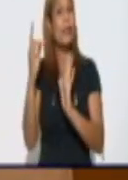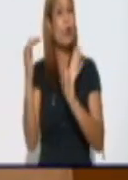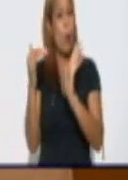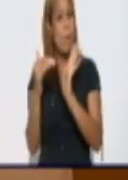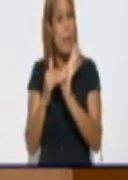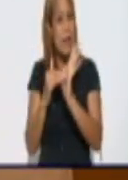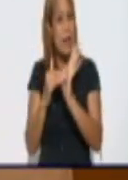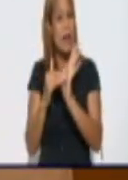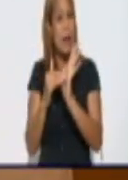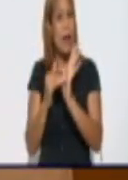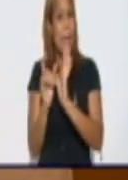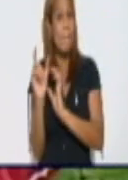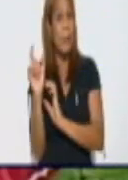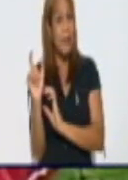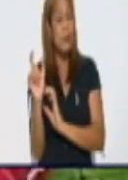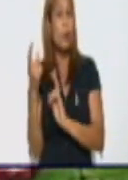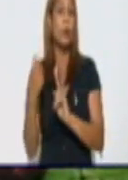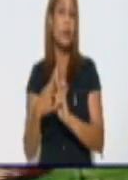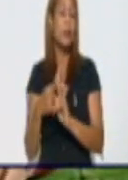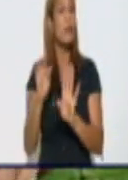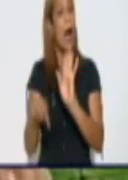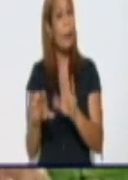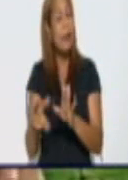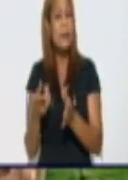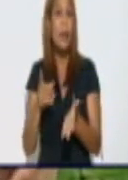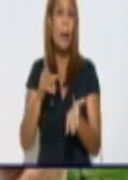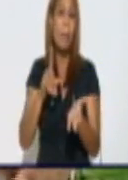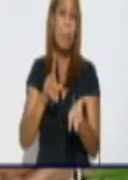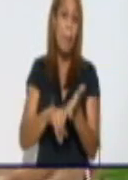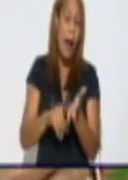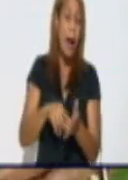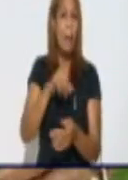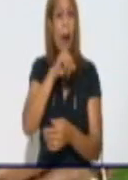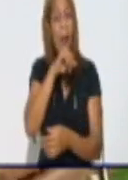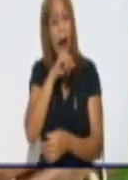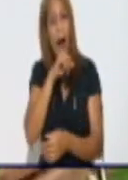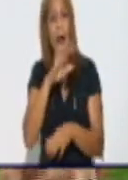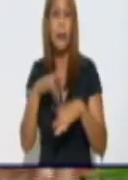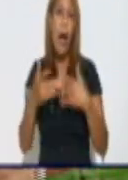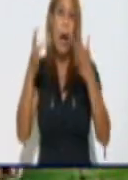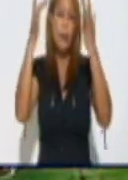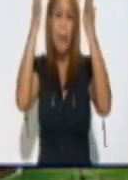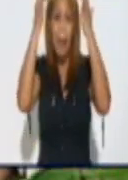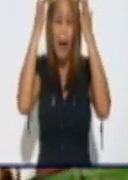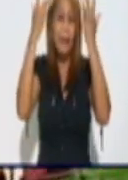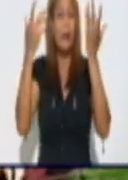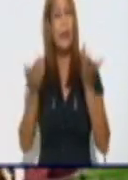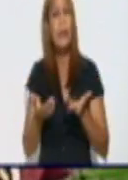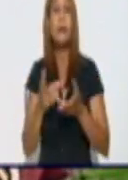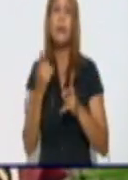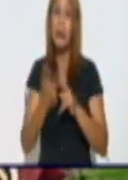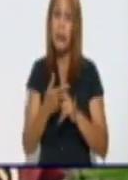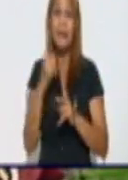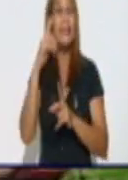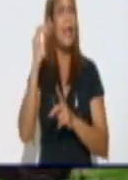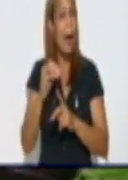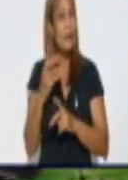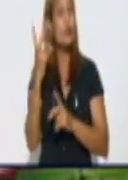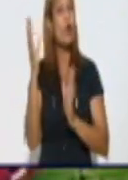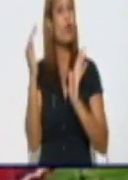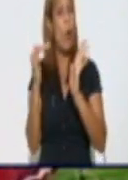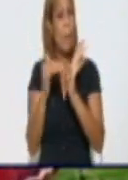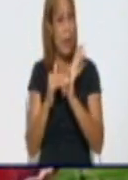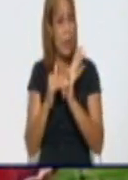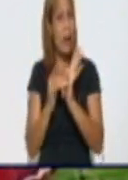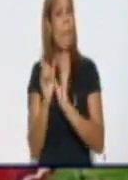2.000 pesos. Entonces ahí viene el ay mi madre y el grito en el cielo, porque son 2.000 pesos, y que el